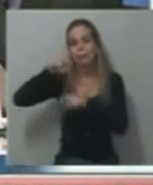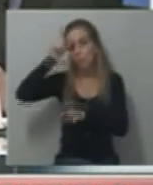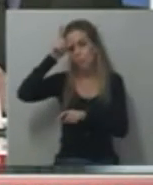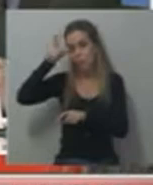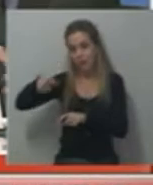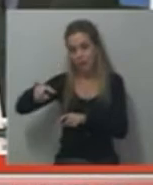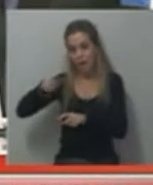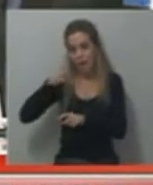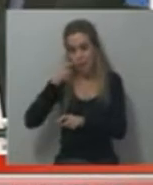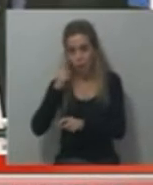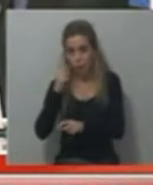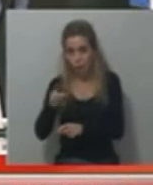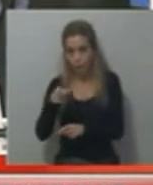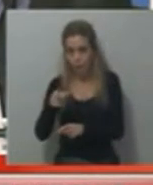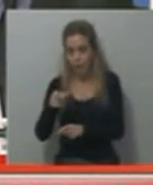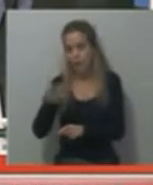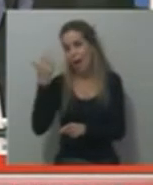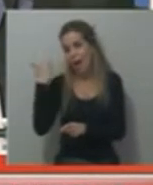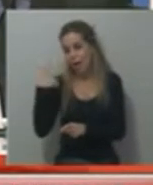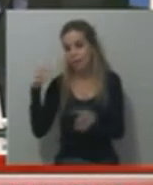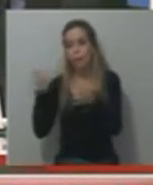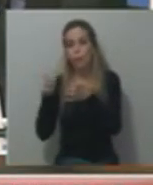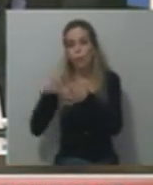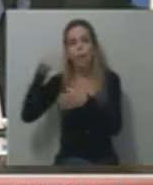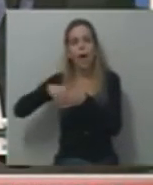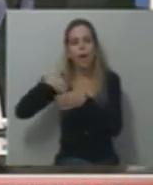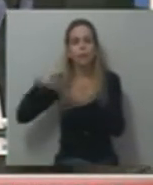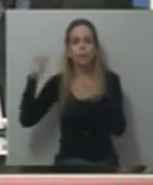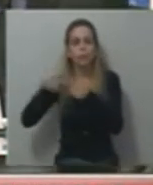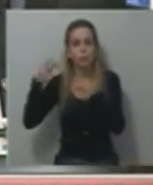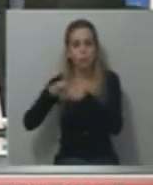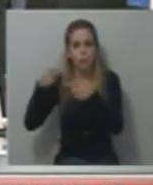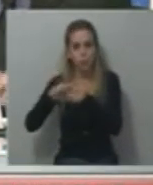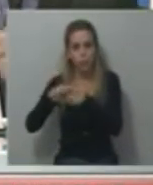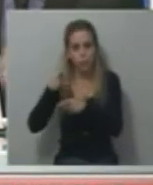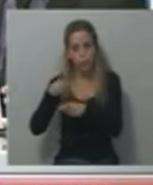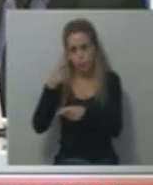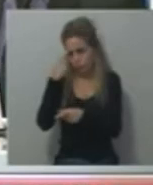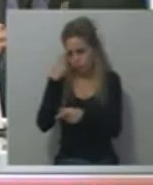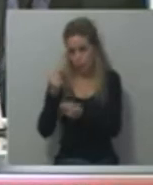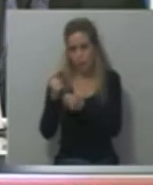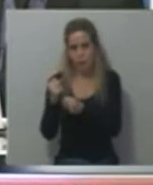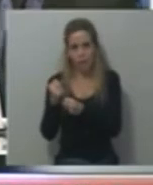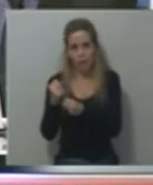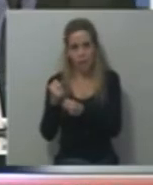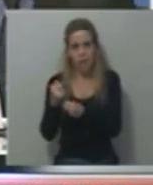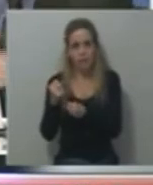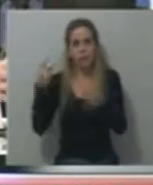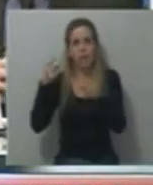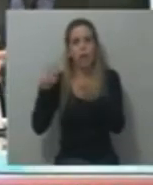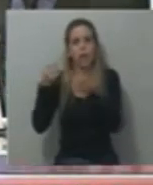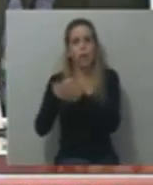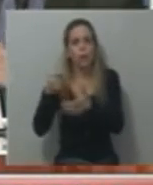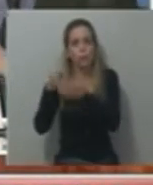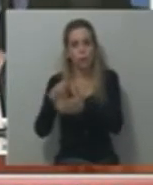Ahora, siempre estuvo esta interna, ¿no? Entre el ala más dura y el ala más garantista. La visión de Garré, de Arslanian, de